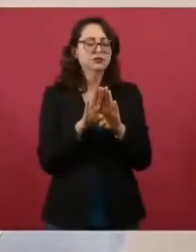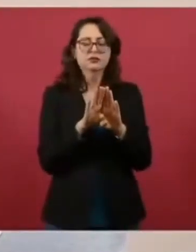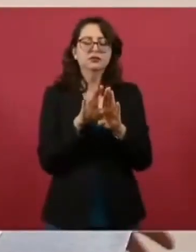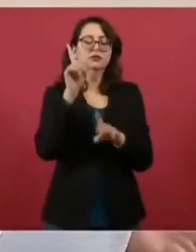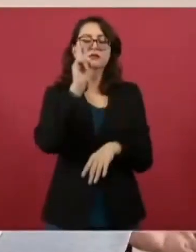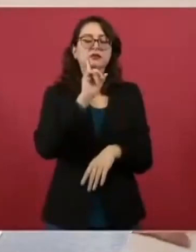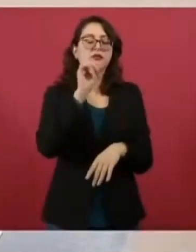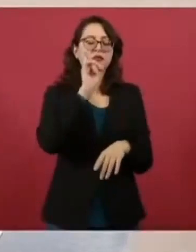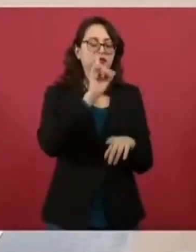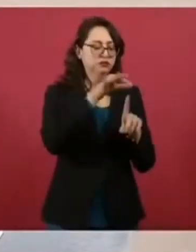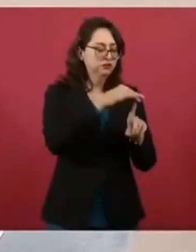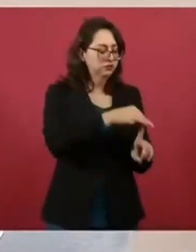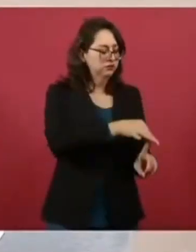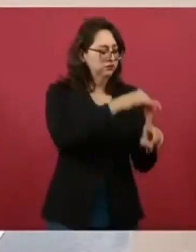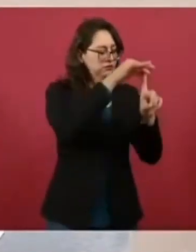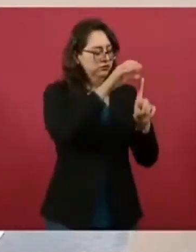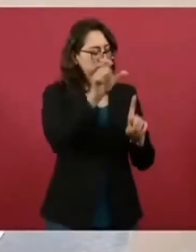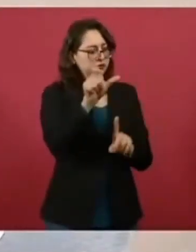el PRI y el PAN